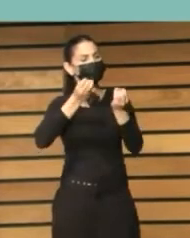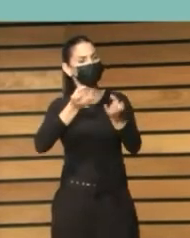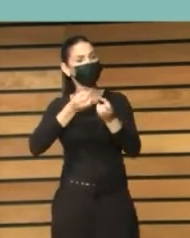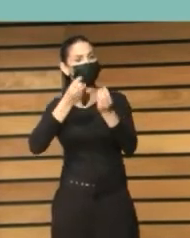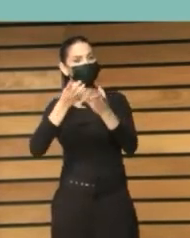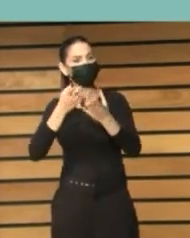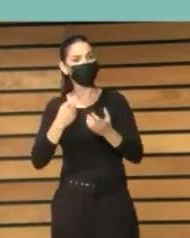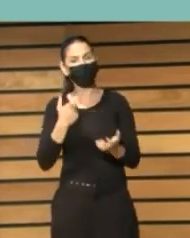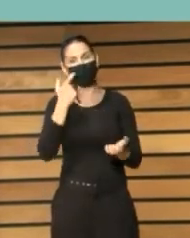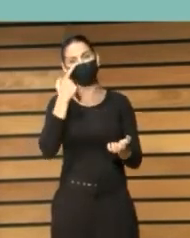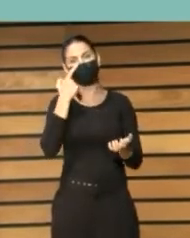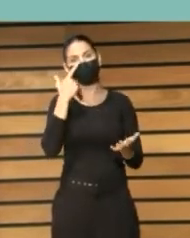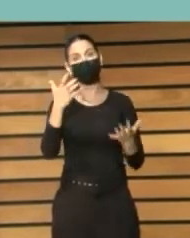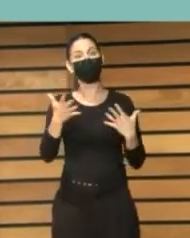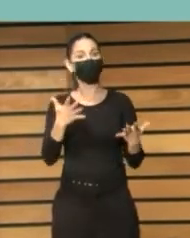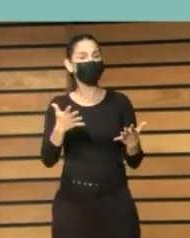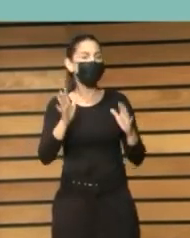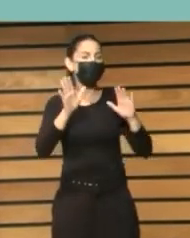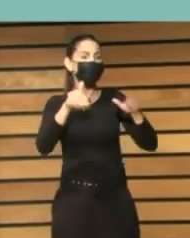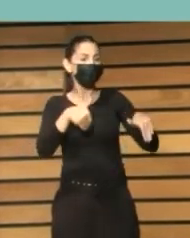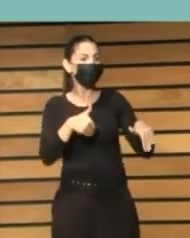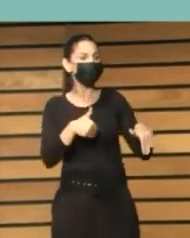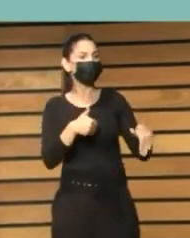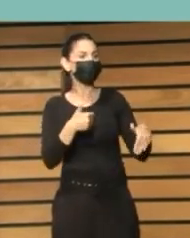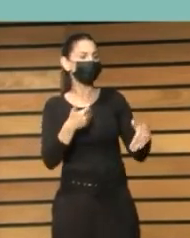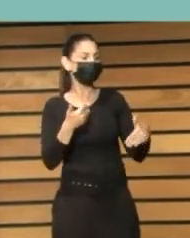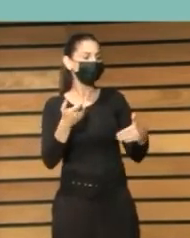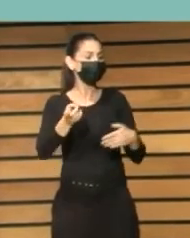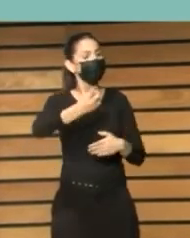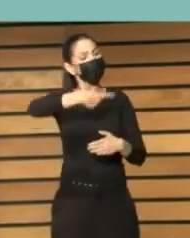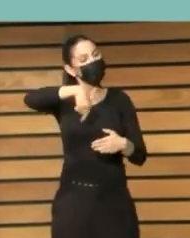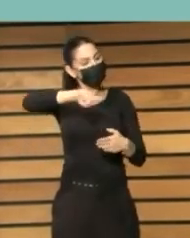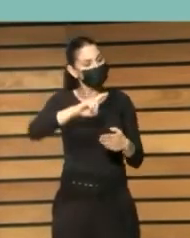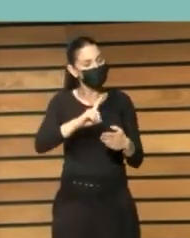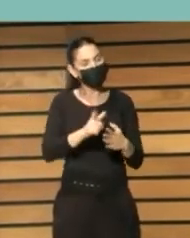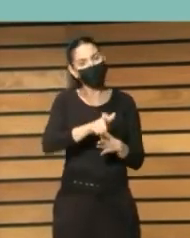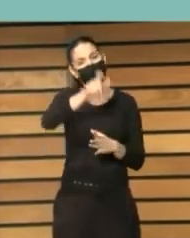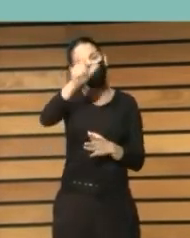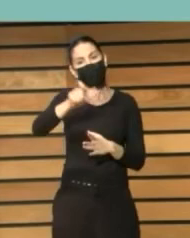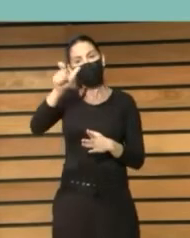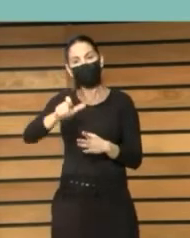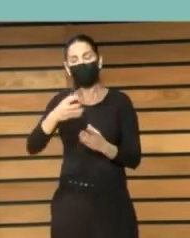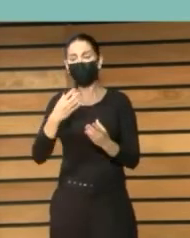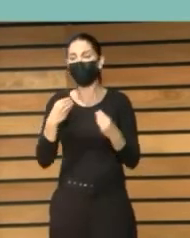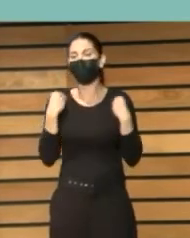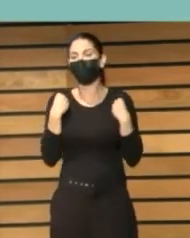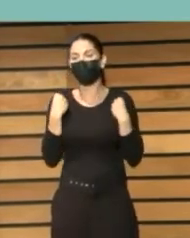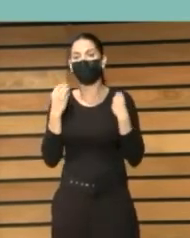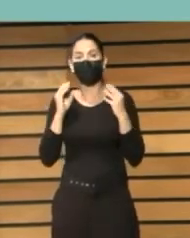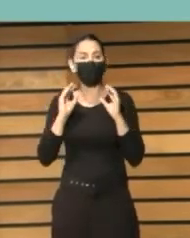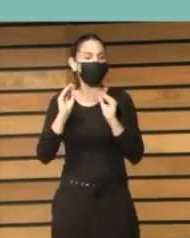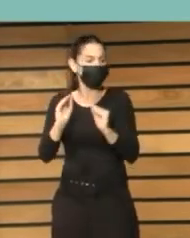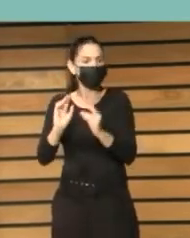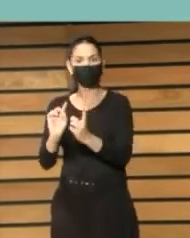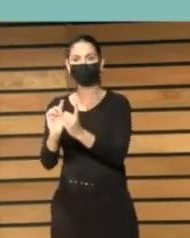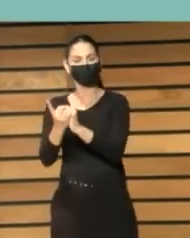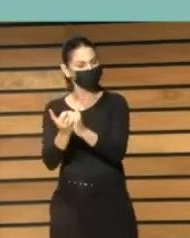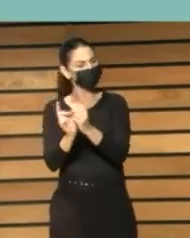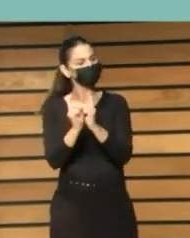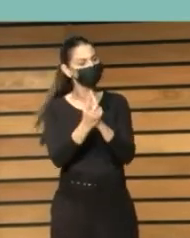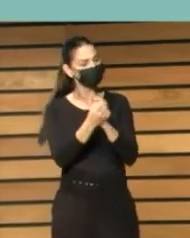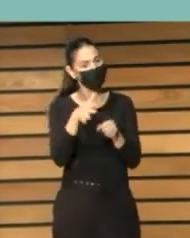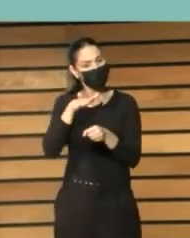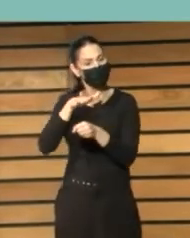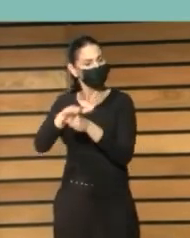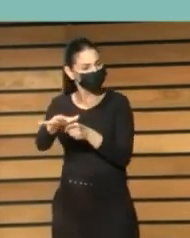parece evidente que las bibliotecas contribuimos a transformar la vida de las personas más de lo que a veces somos capaces de reflejar